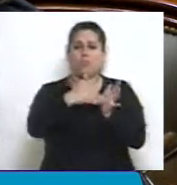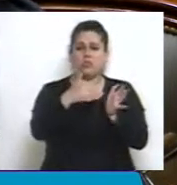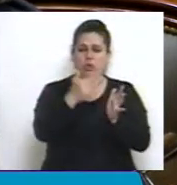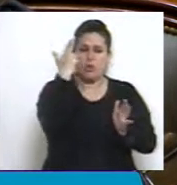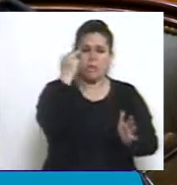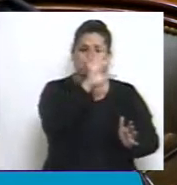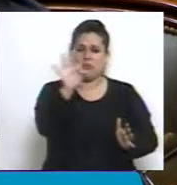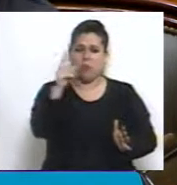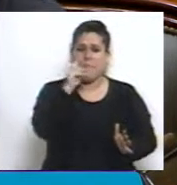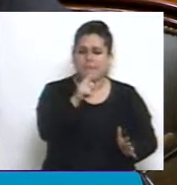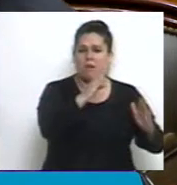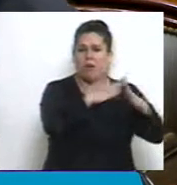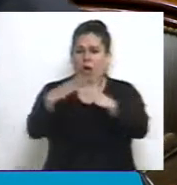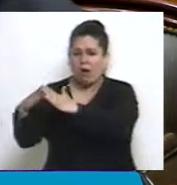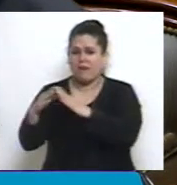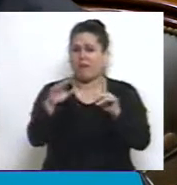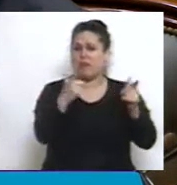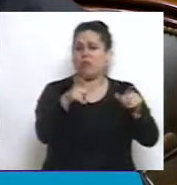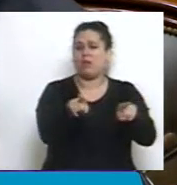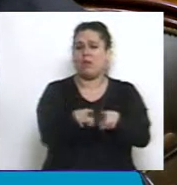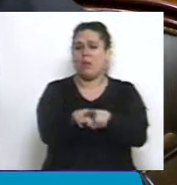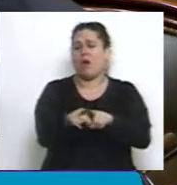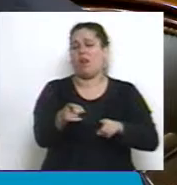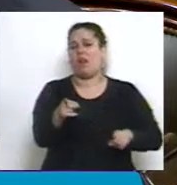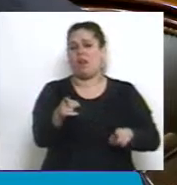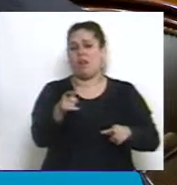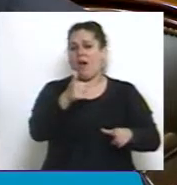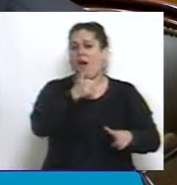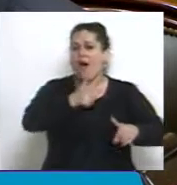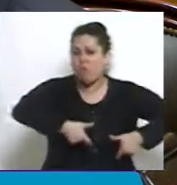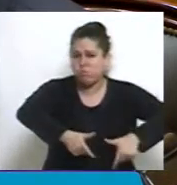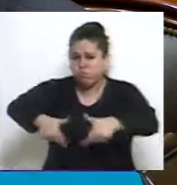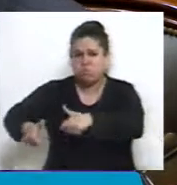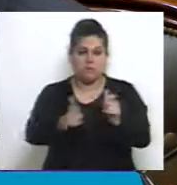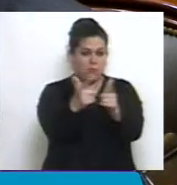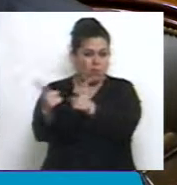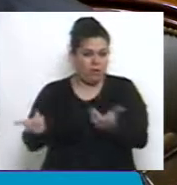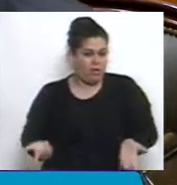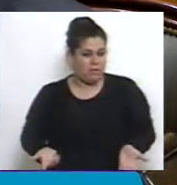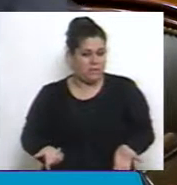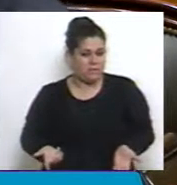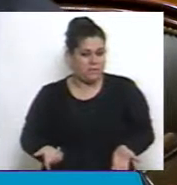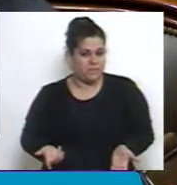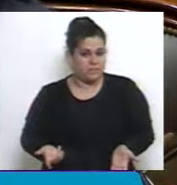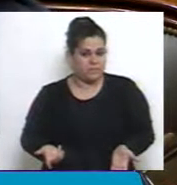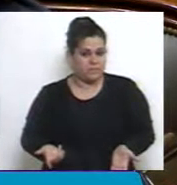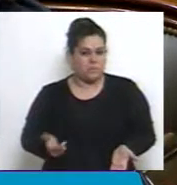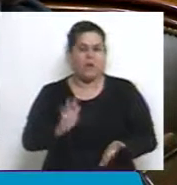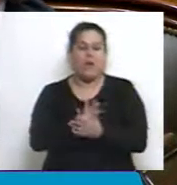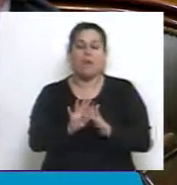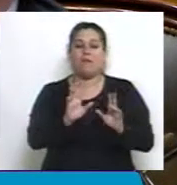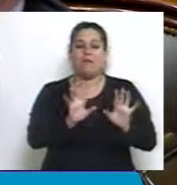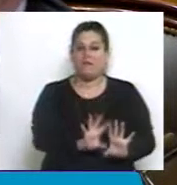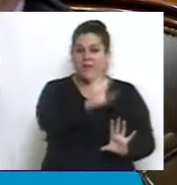hogares que no tienen acceso aún al agua potable. El federalismo sigue